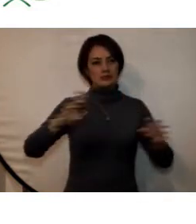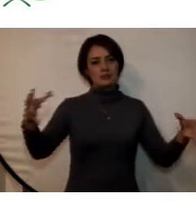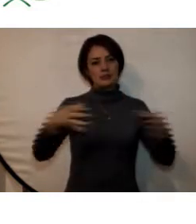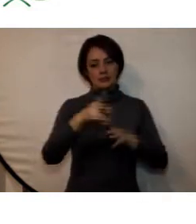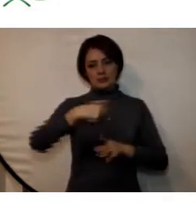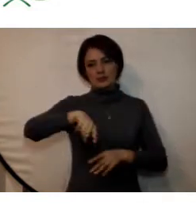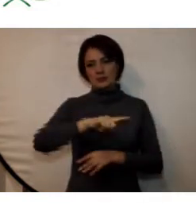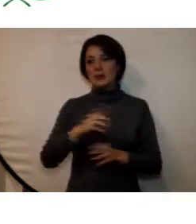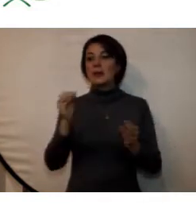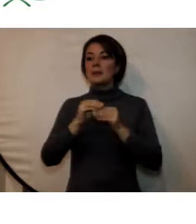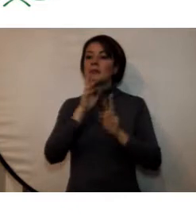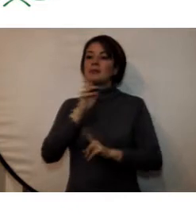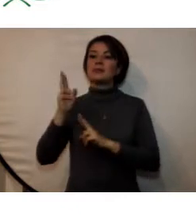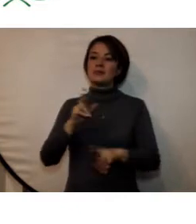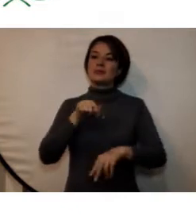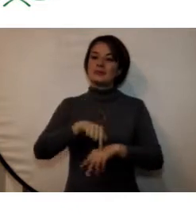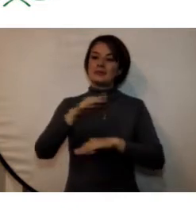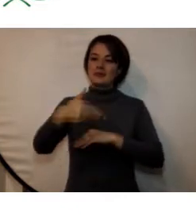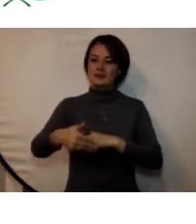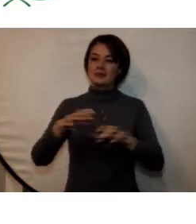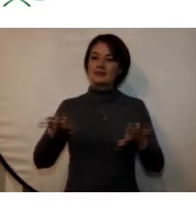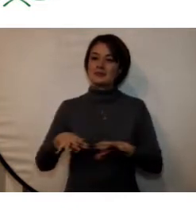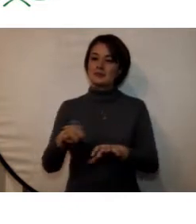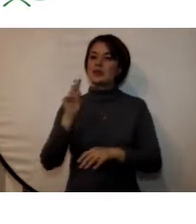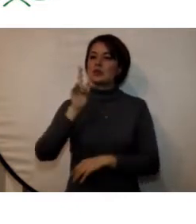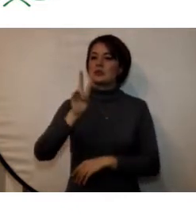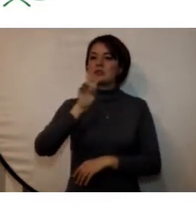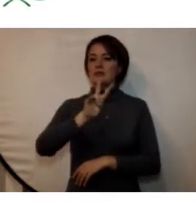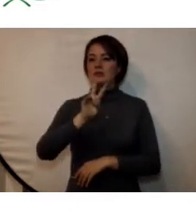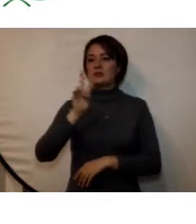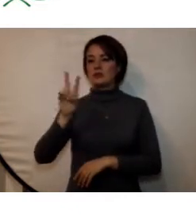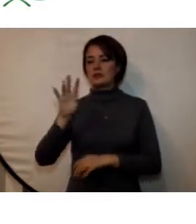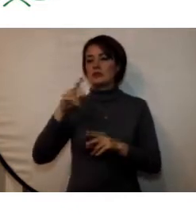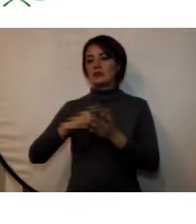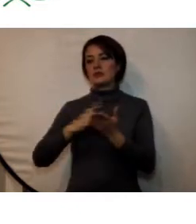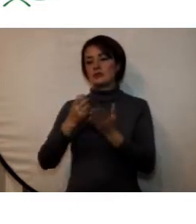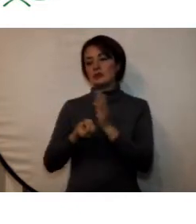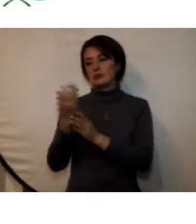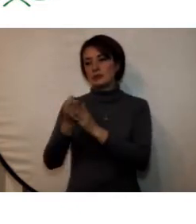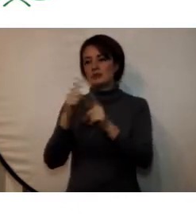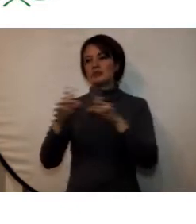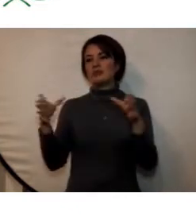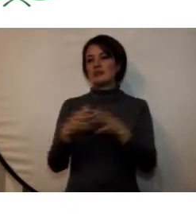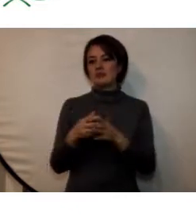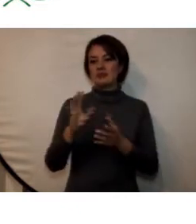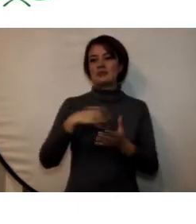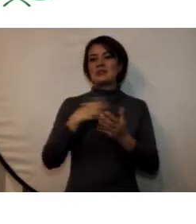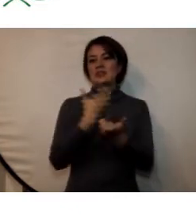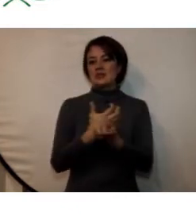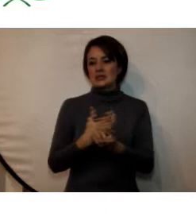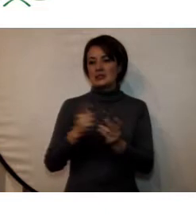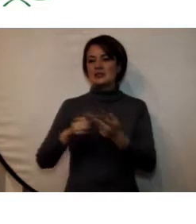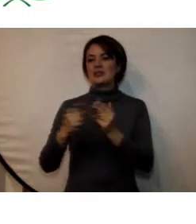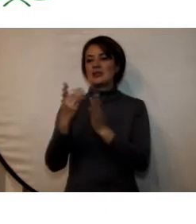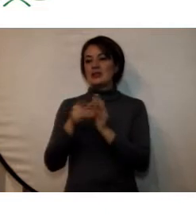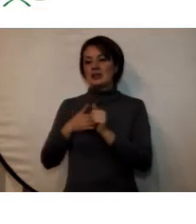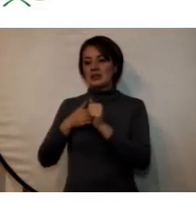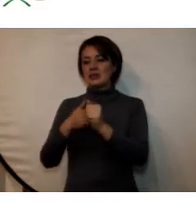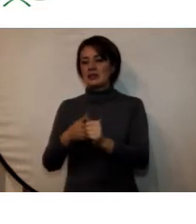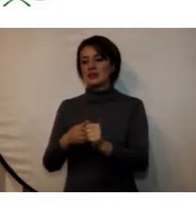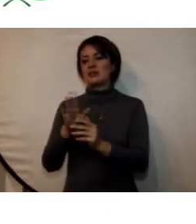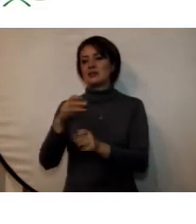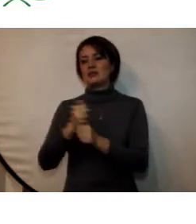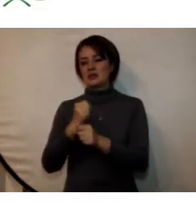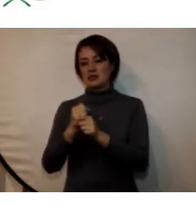además como resultado de esta actividad se registraron 222 productos entre artículos científicos direcciones de trabajo de grado libros